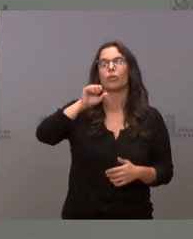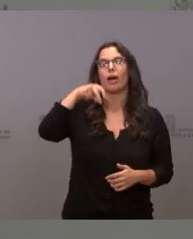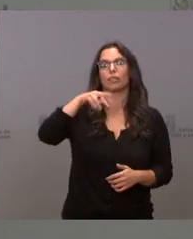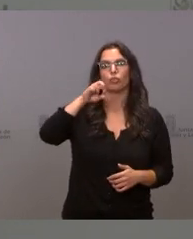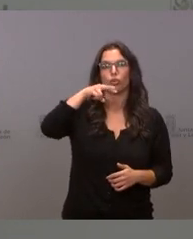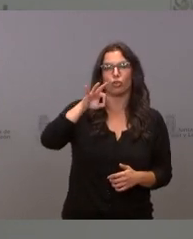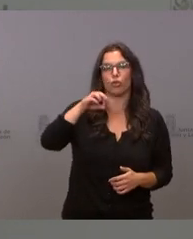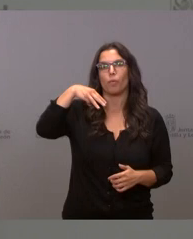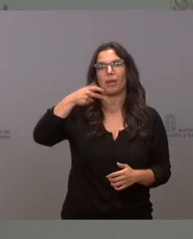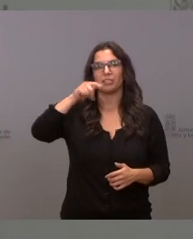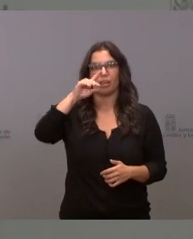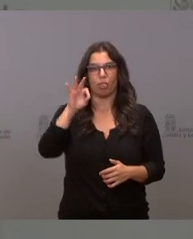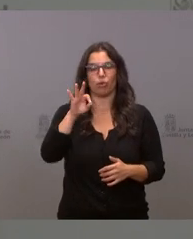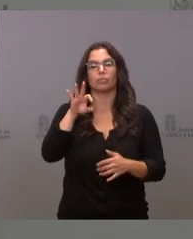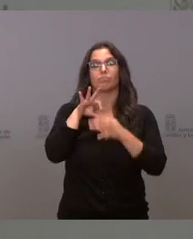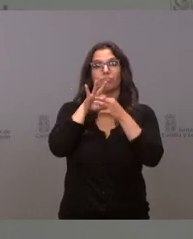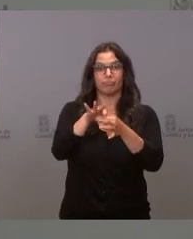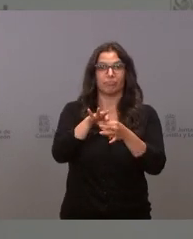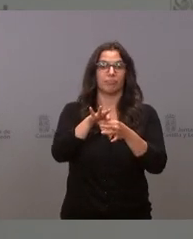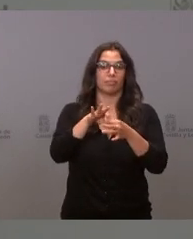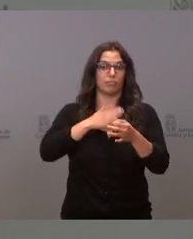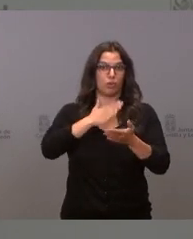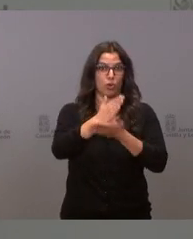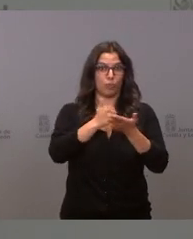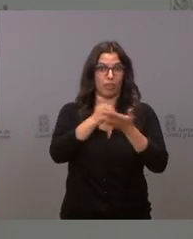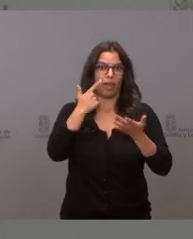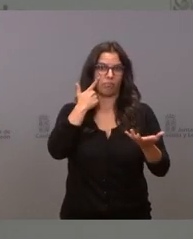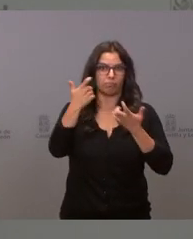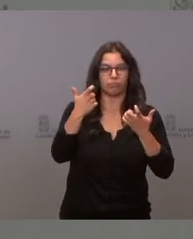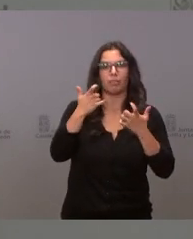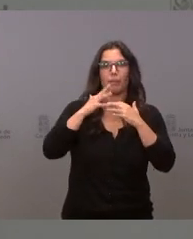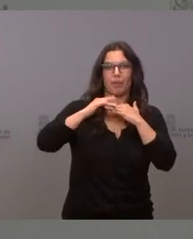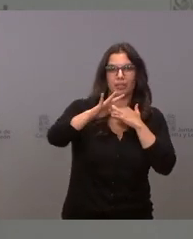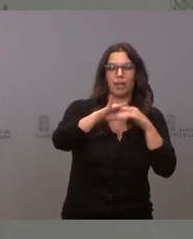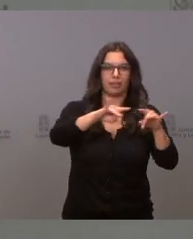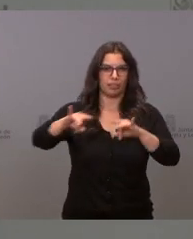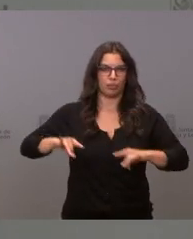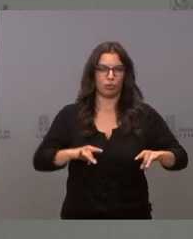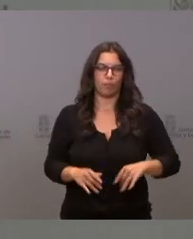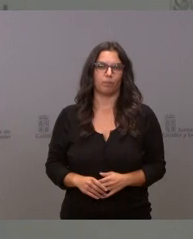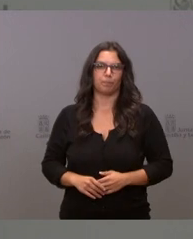poniendo de relieve su relación con nuestra comunidad, con nuestro paisaje y nuestro territorio.